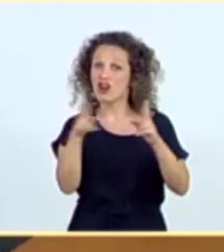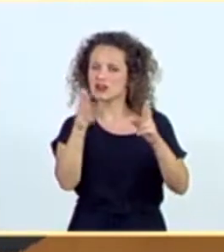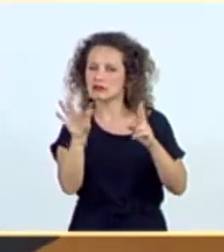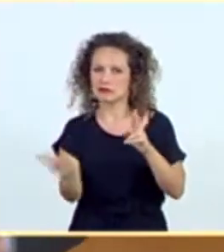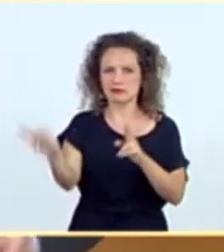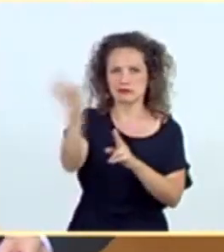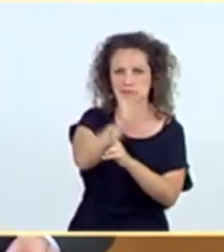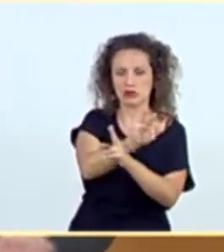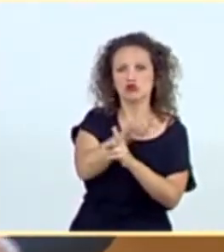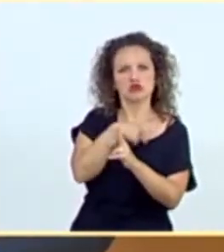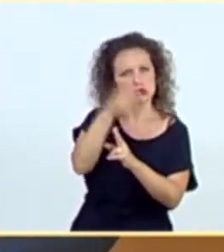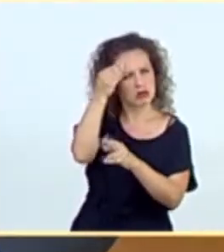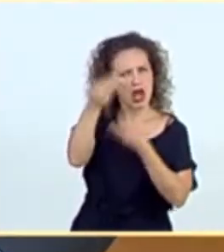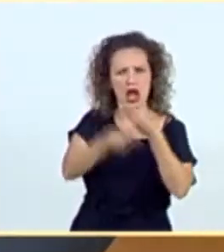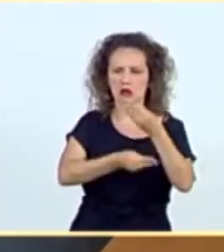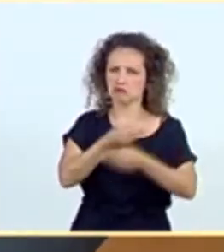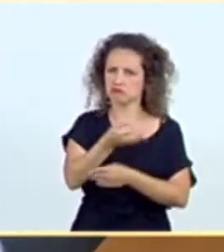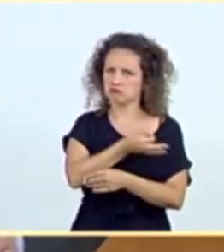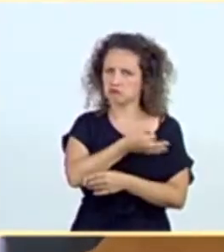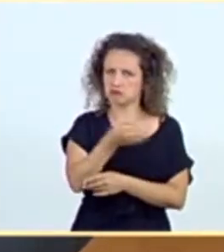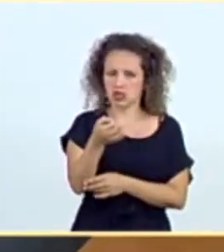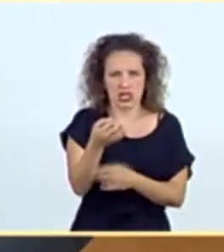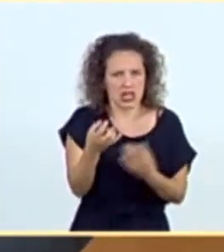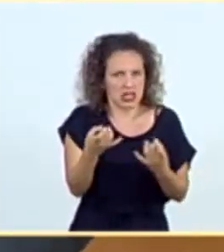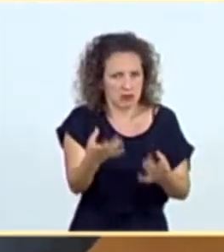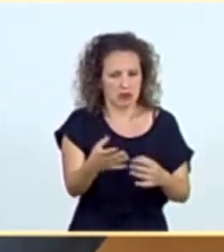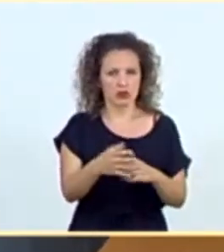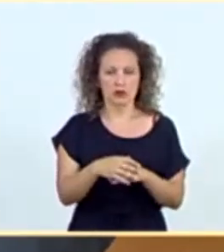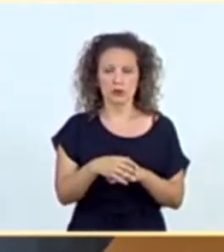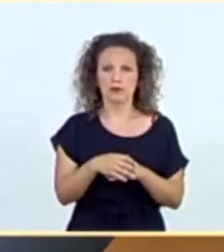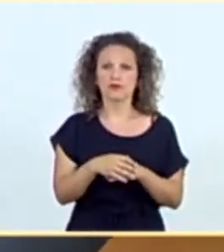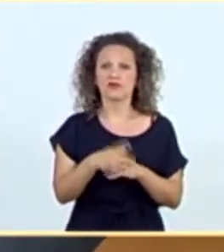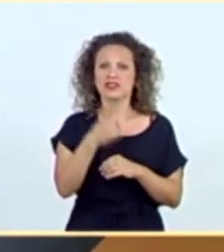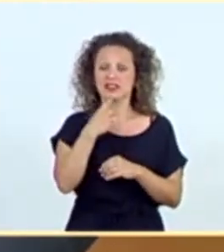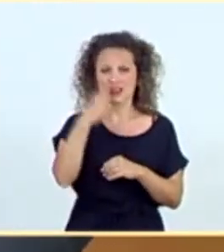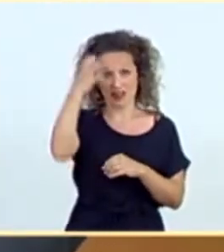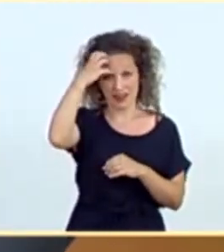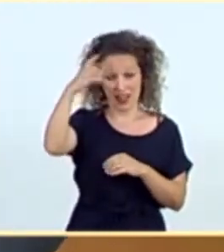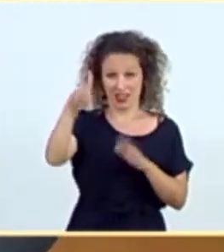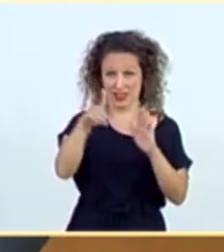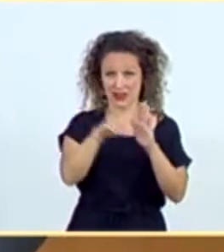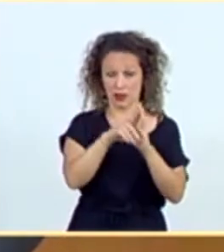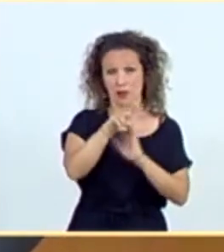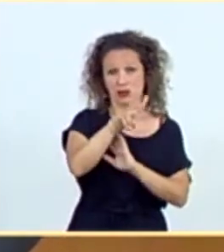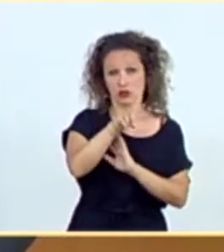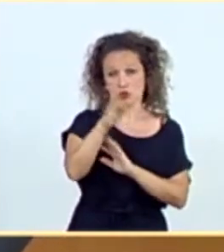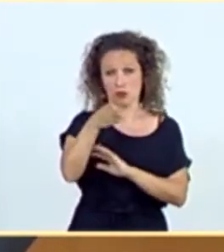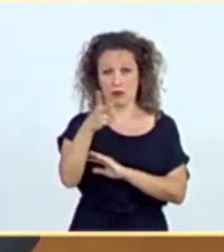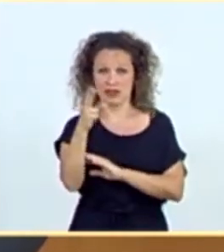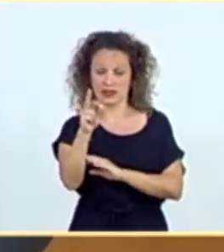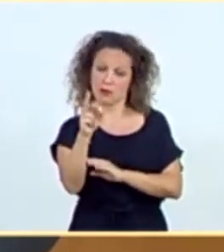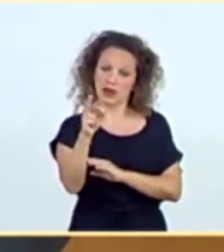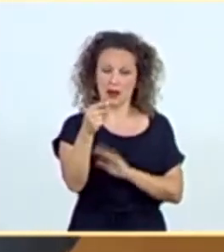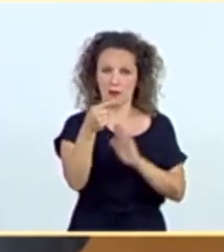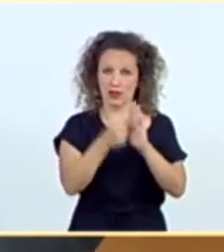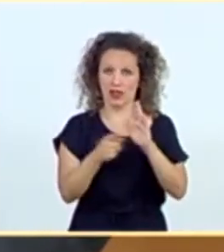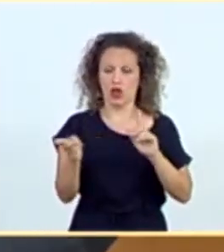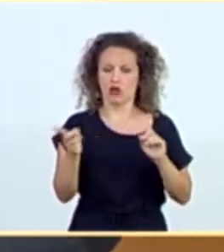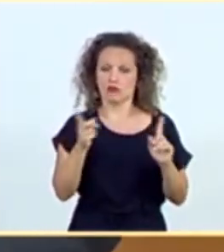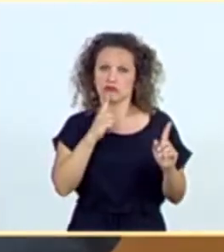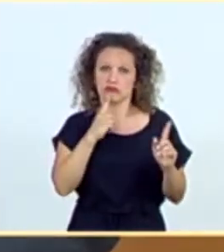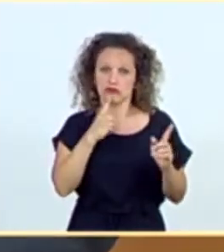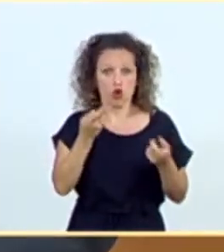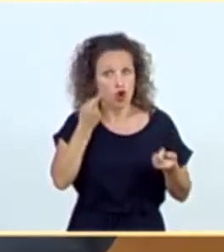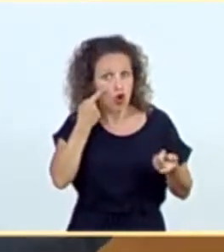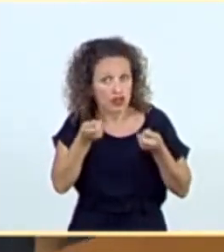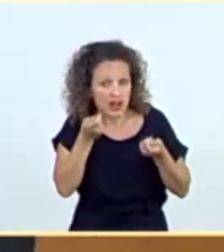juicio correctamente y con contundencia. Segundo instrumento es el Real Decreto Ley 21.20 de medidas urgentes de prevención, contención y coordinación